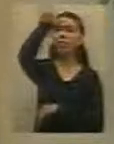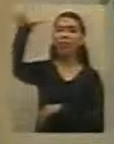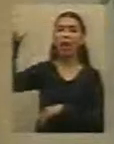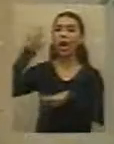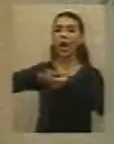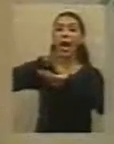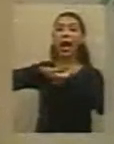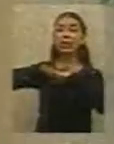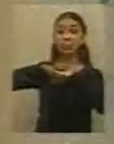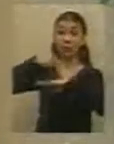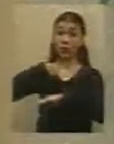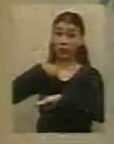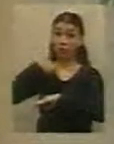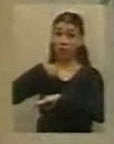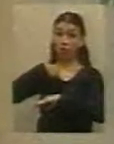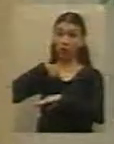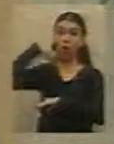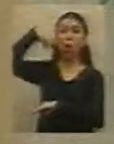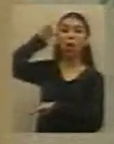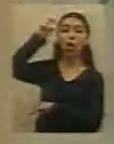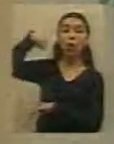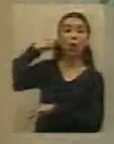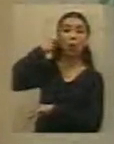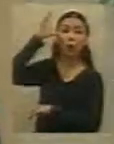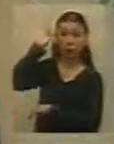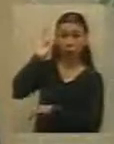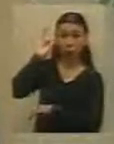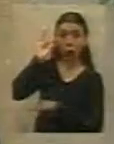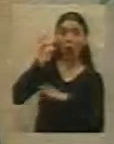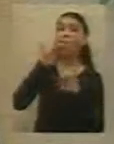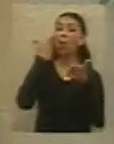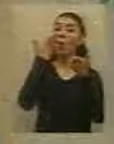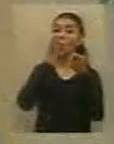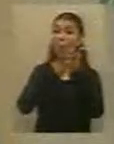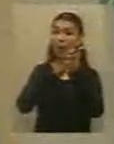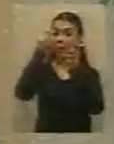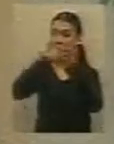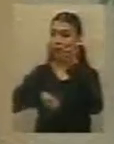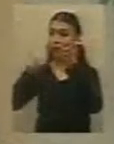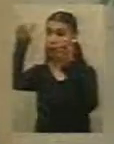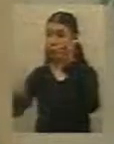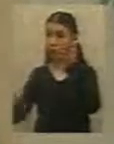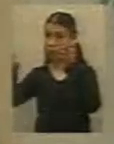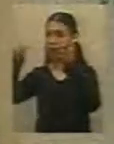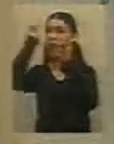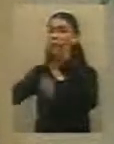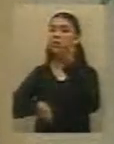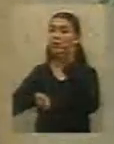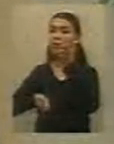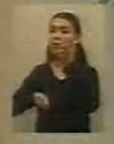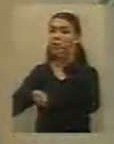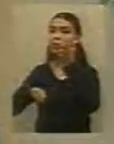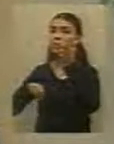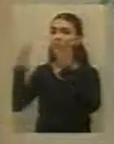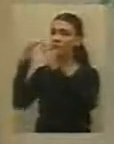A un arrendatario para que haga una agroquímica en el sector al costado de Suetra. Bueno, generó un